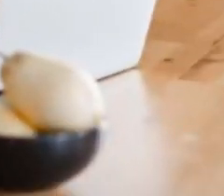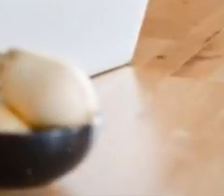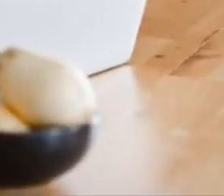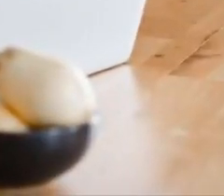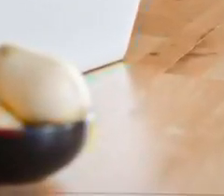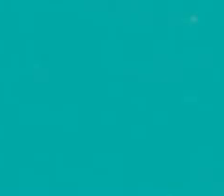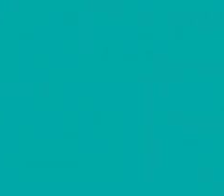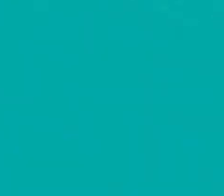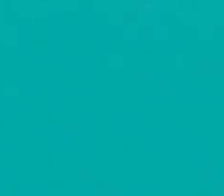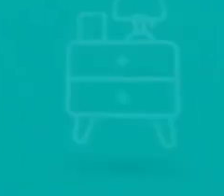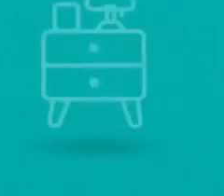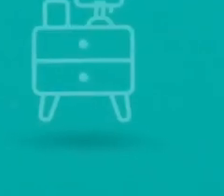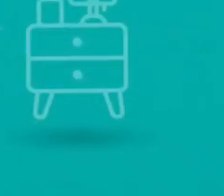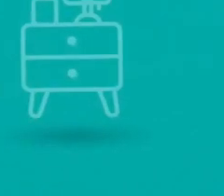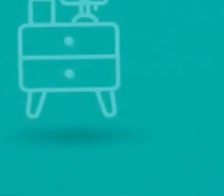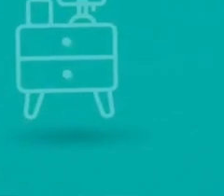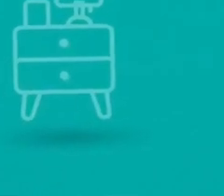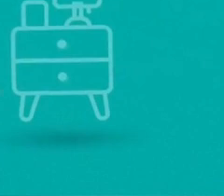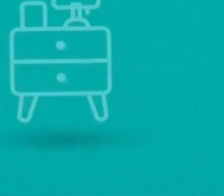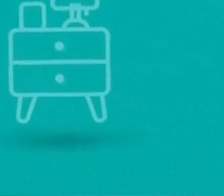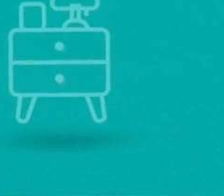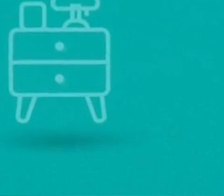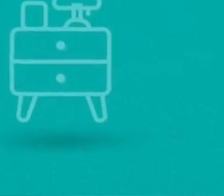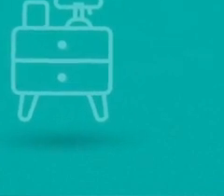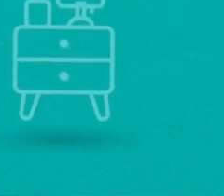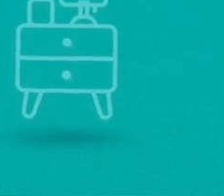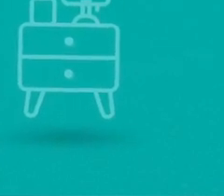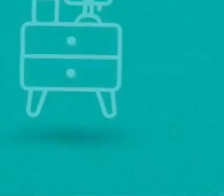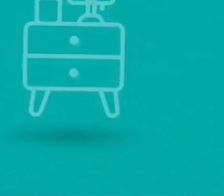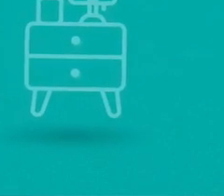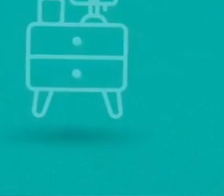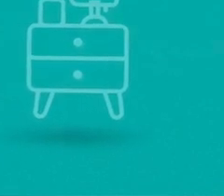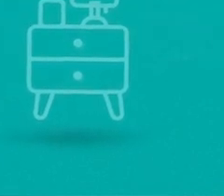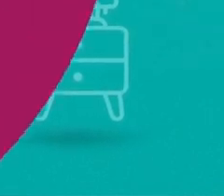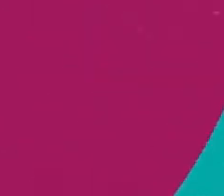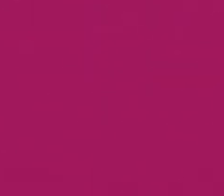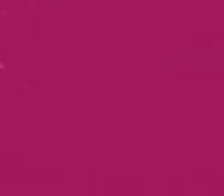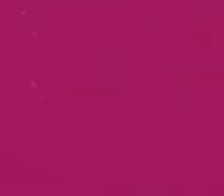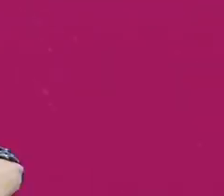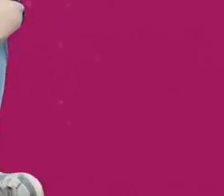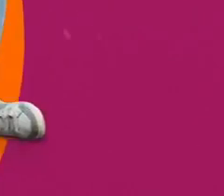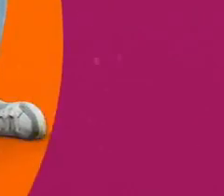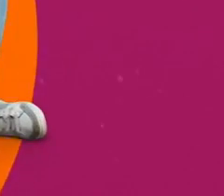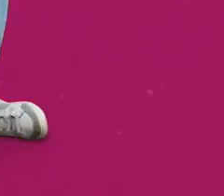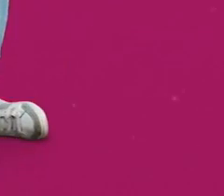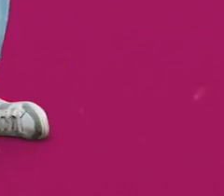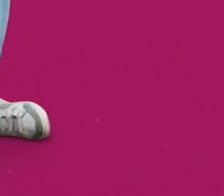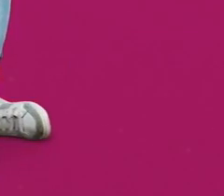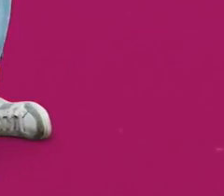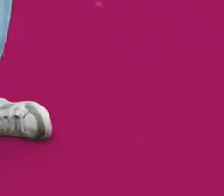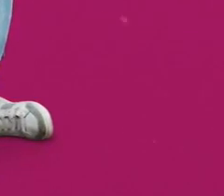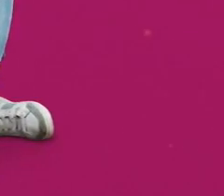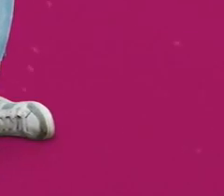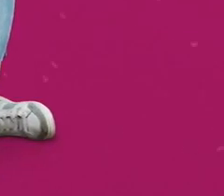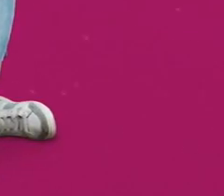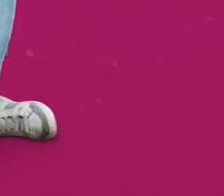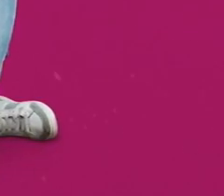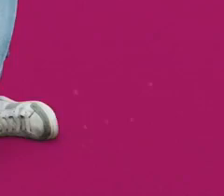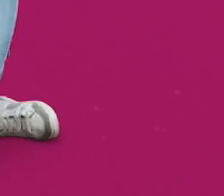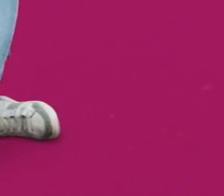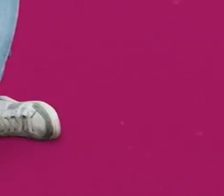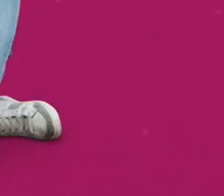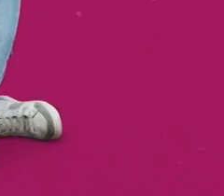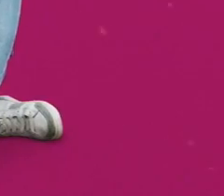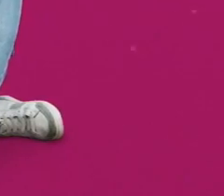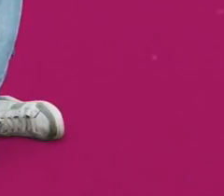el comedor en oficina o la sala en parque de diversiones. Es la oportunidad de todos los que durante este tiempo descubrieron